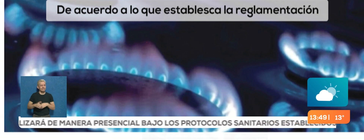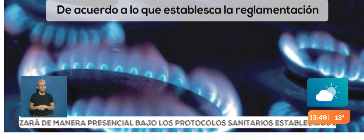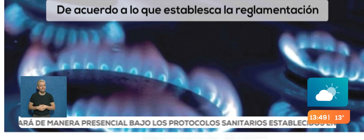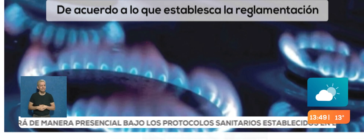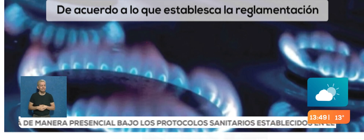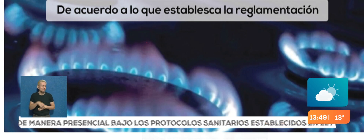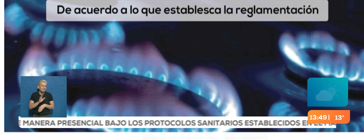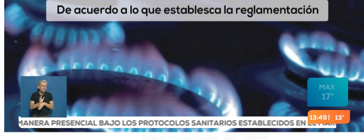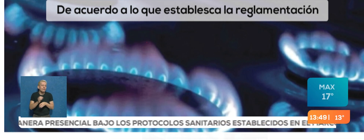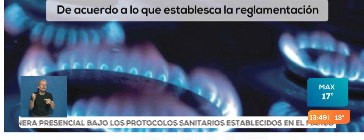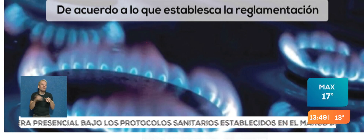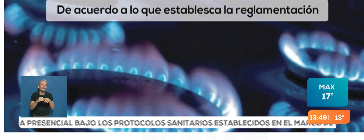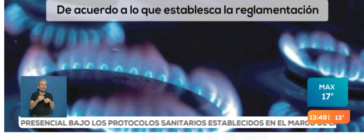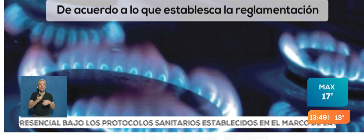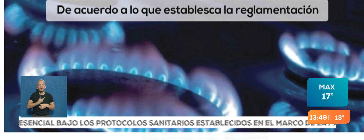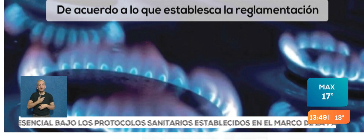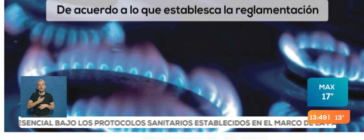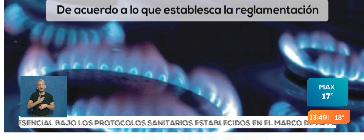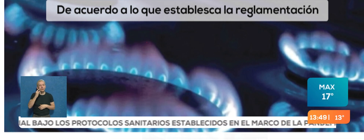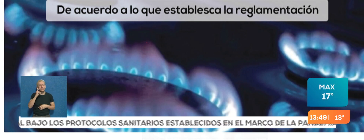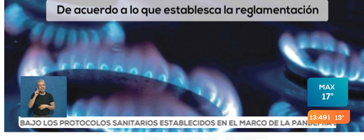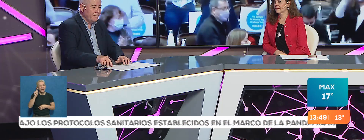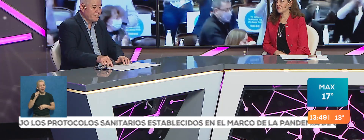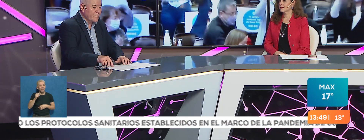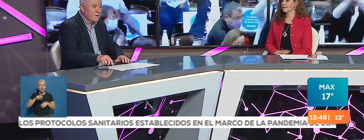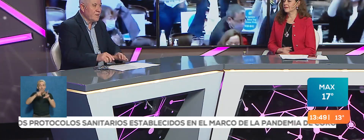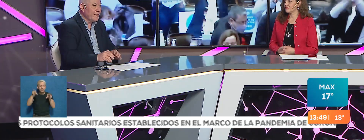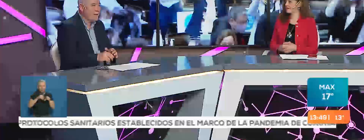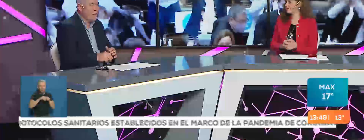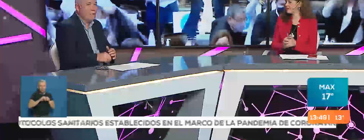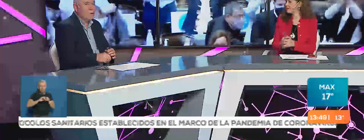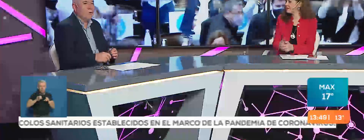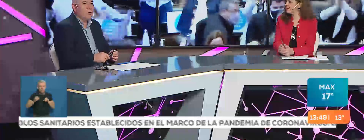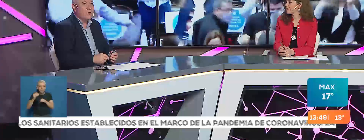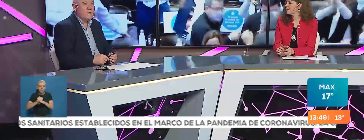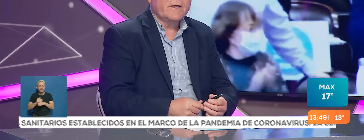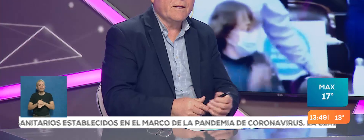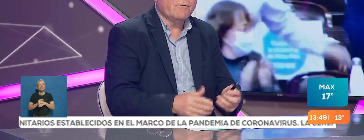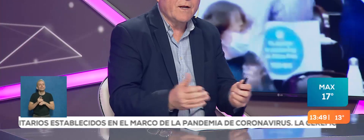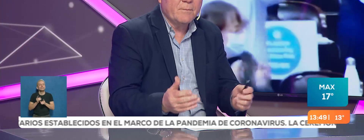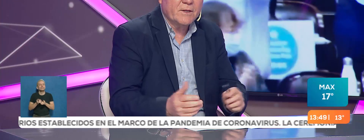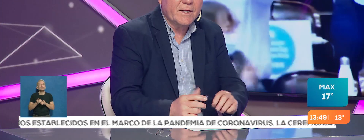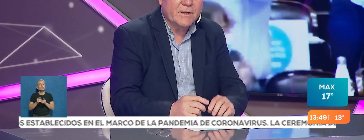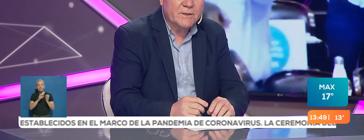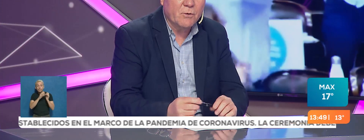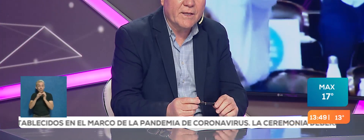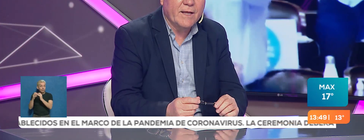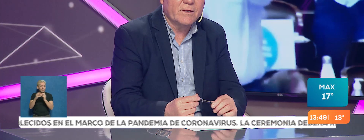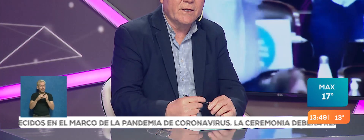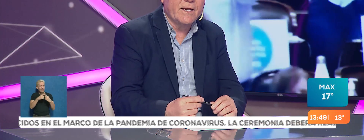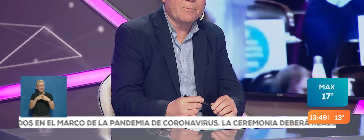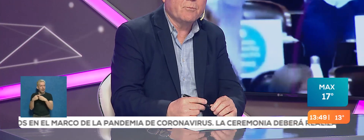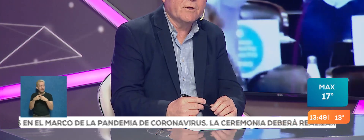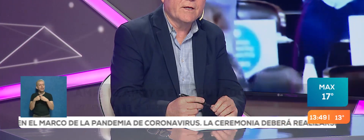este fondo fiduciario. Bueno, y en el marco de este debate habló quien finalmente llevó